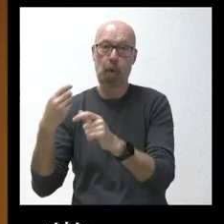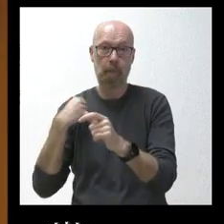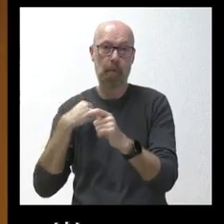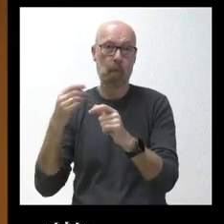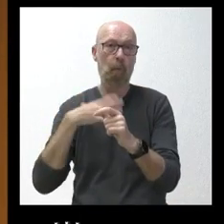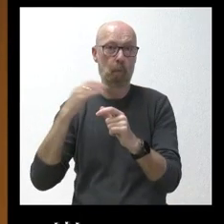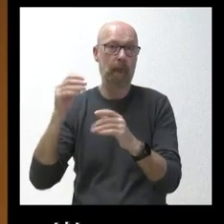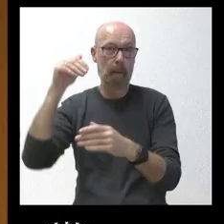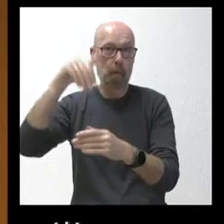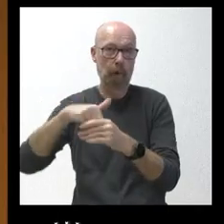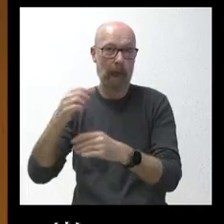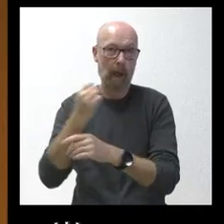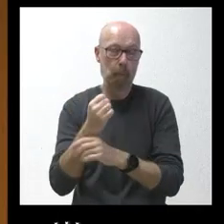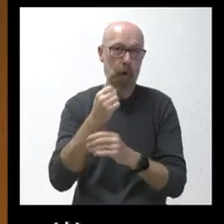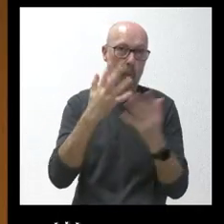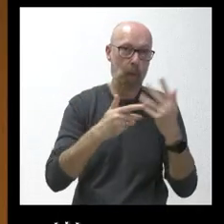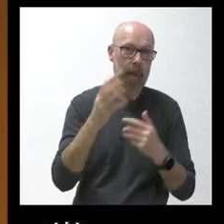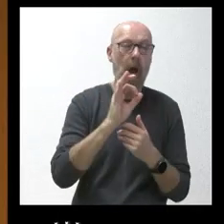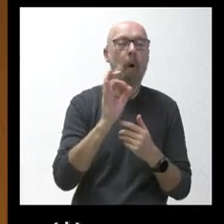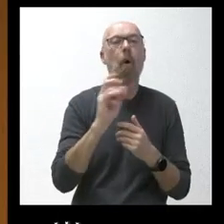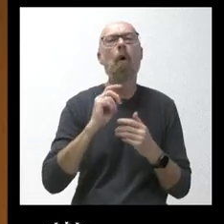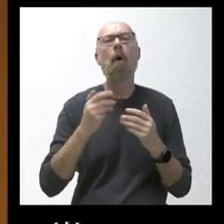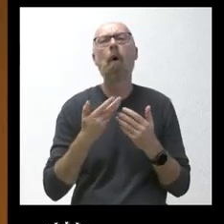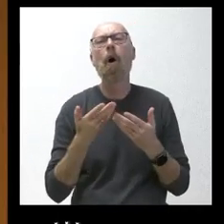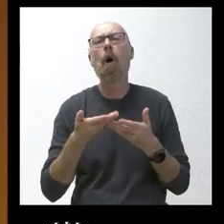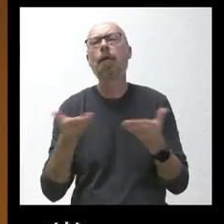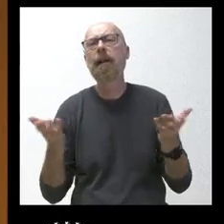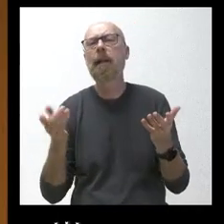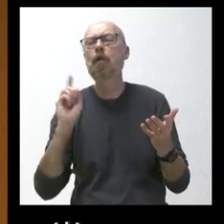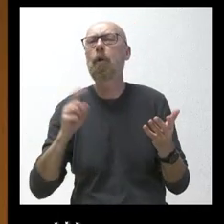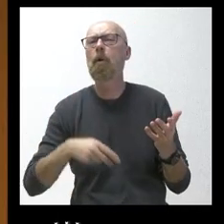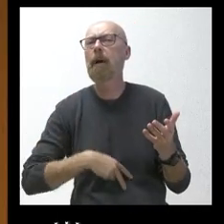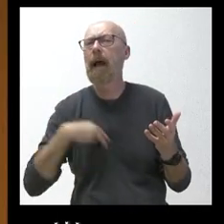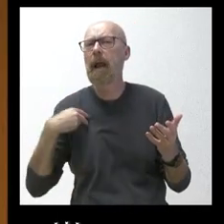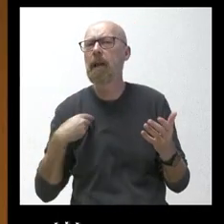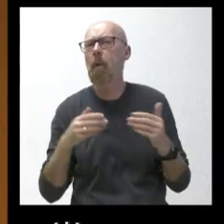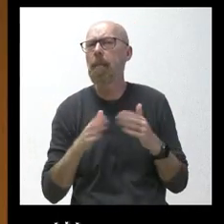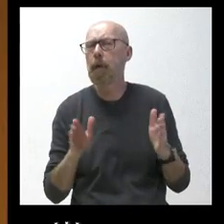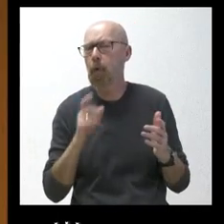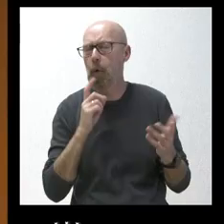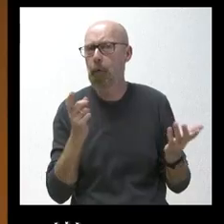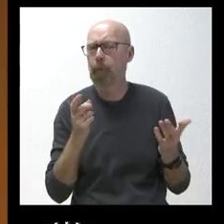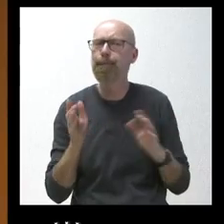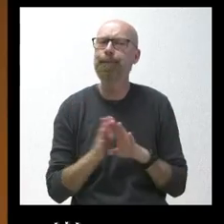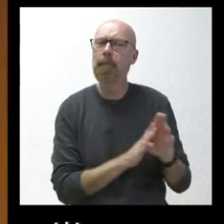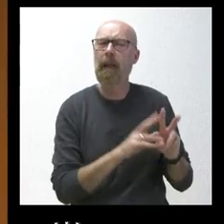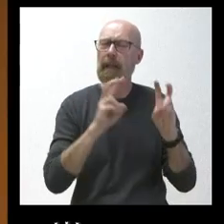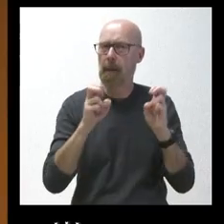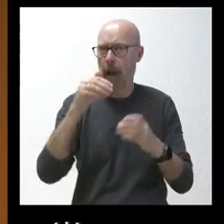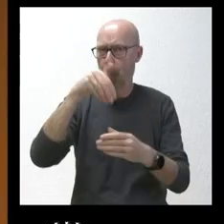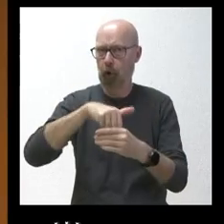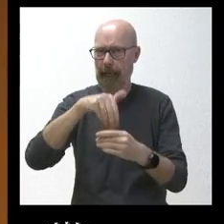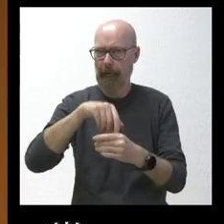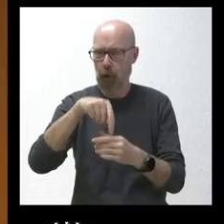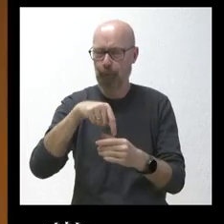si esa oferta de diálogo va a ser algo genérico y abierto. Y ya sobre el contenido, una de